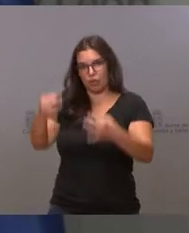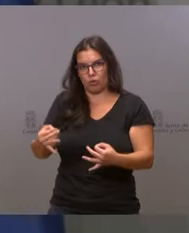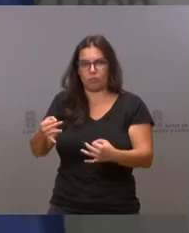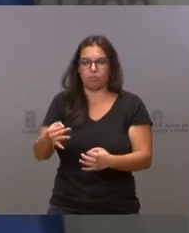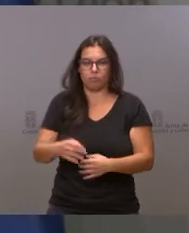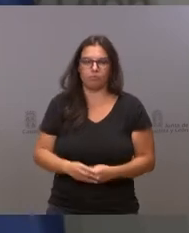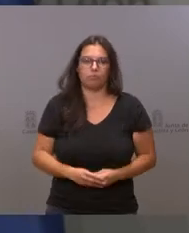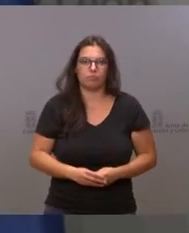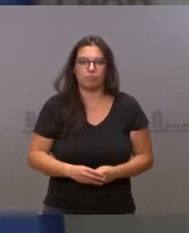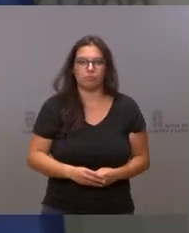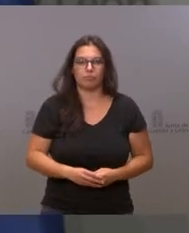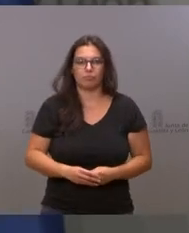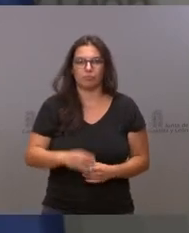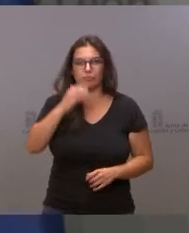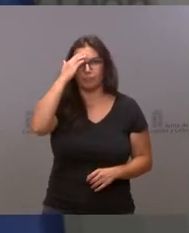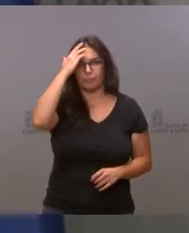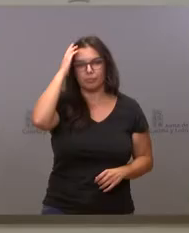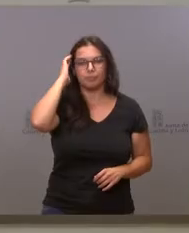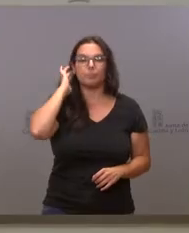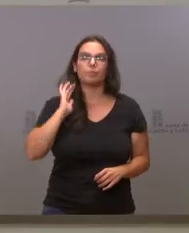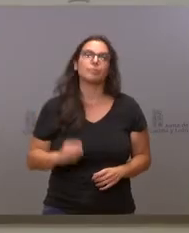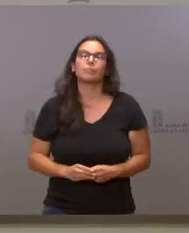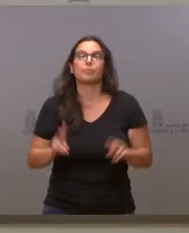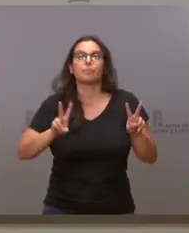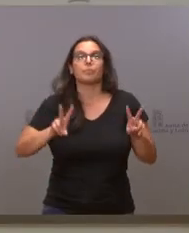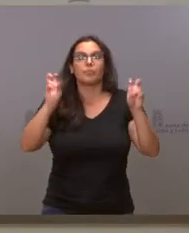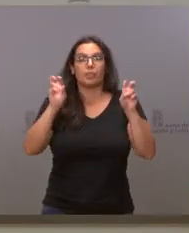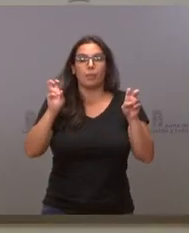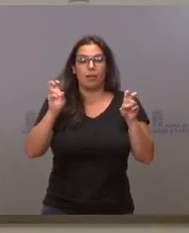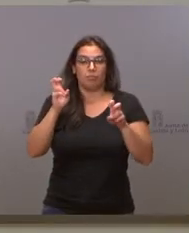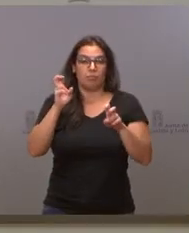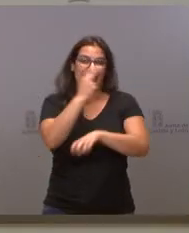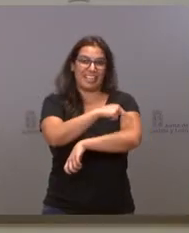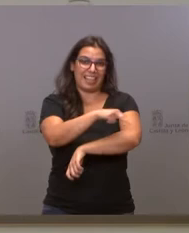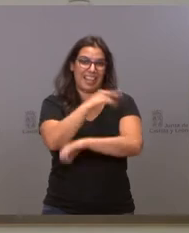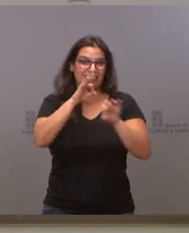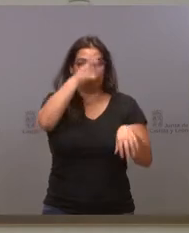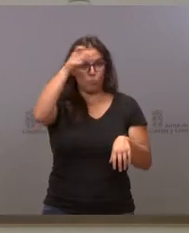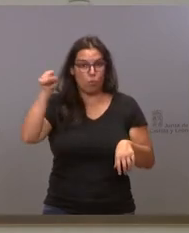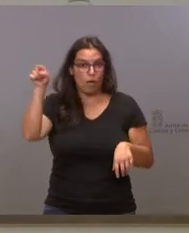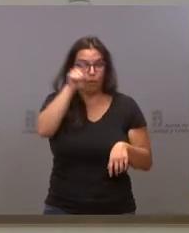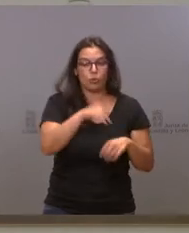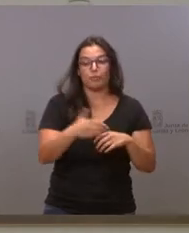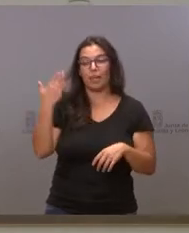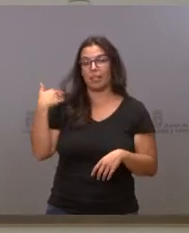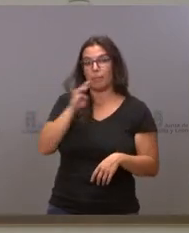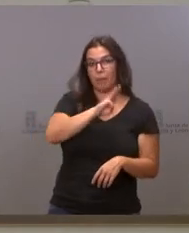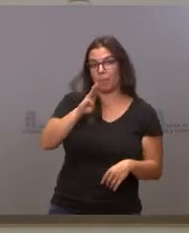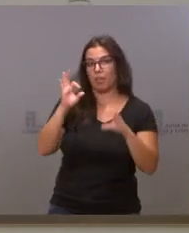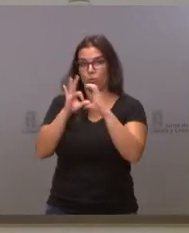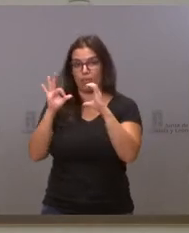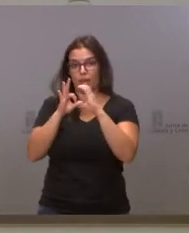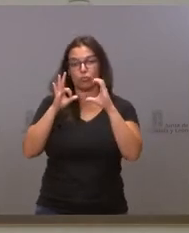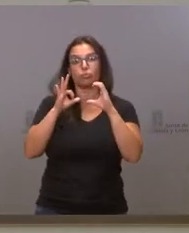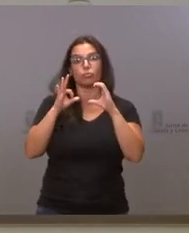aproximación. Sí, sobre el asunto de sanidad rural. Después de la PNL registrada ayer por Partido Popular y Ciudadanos de